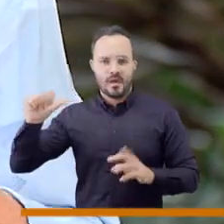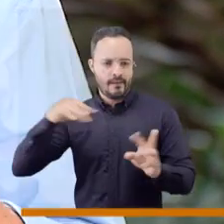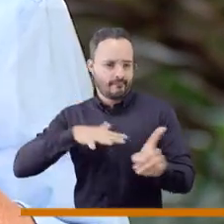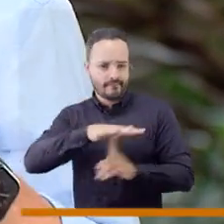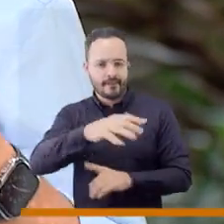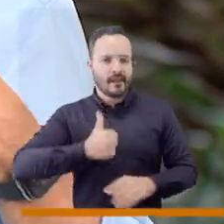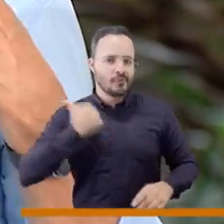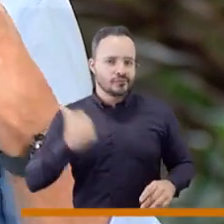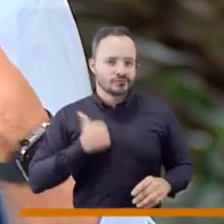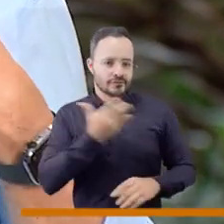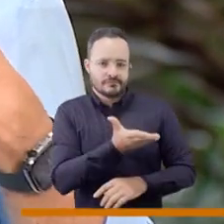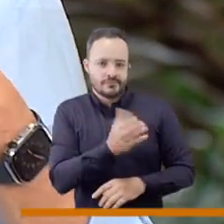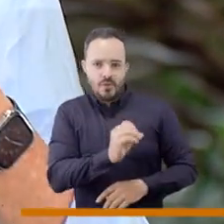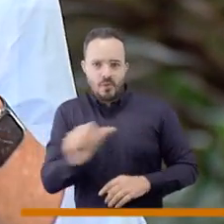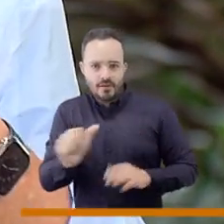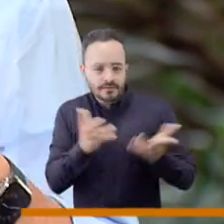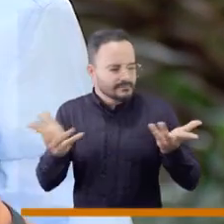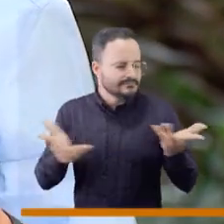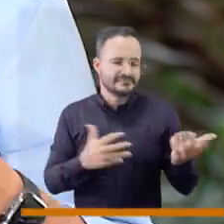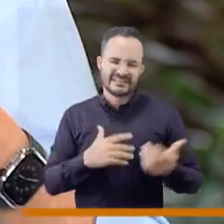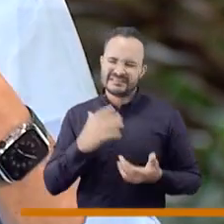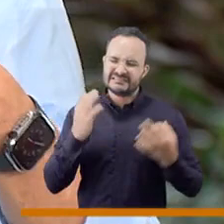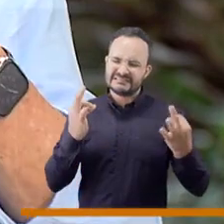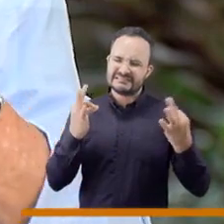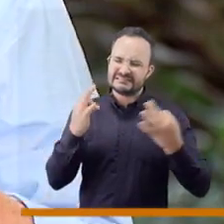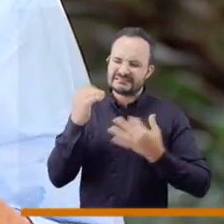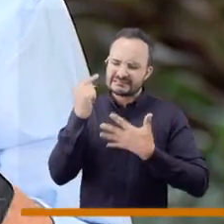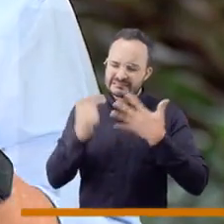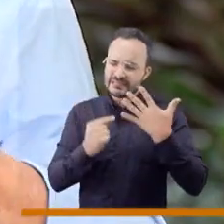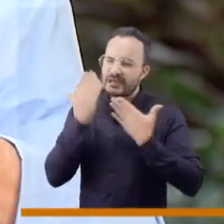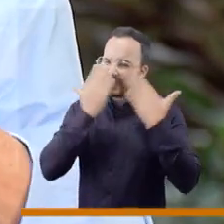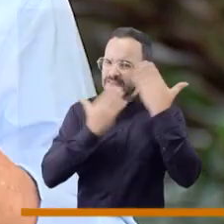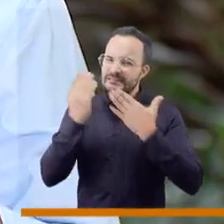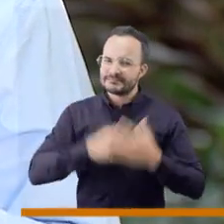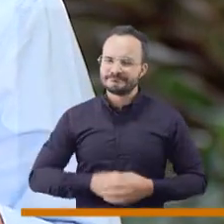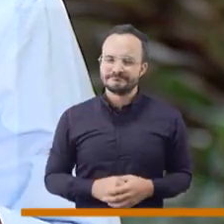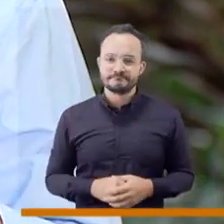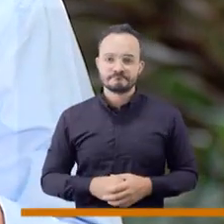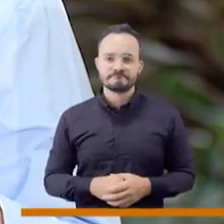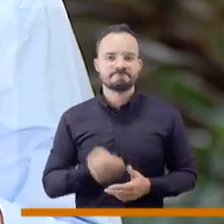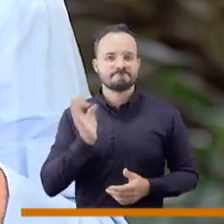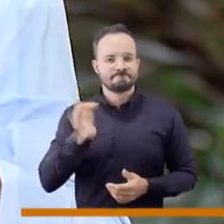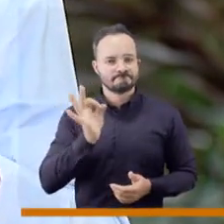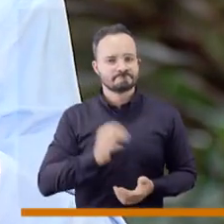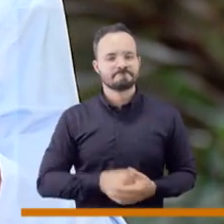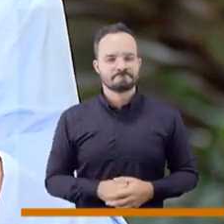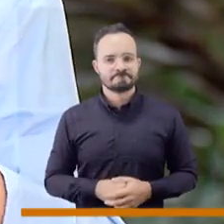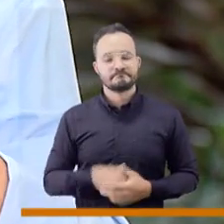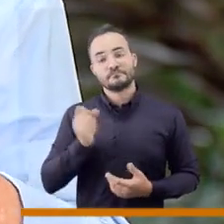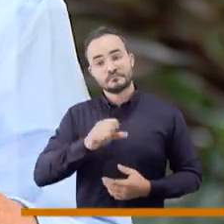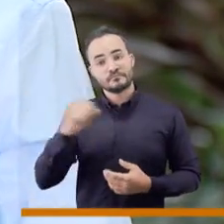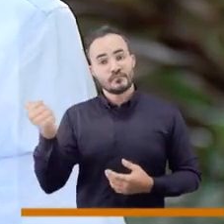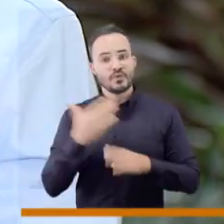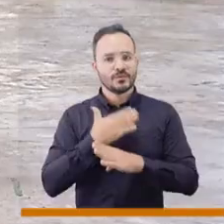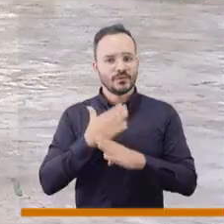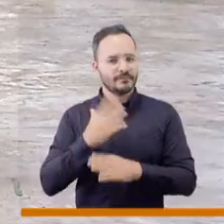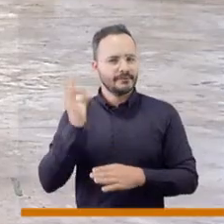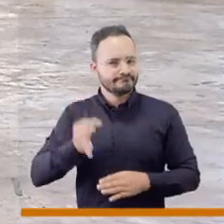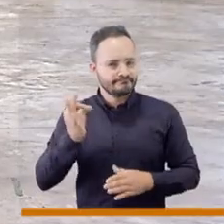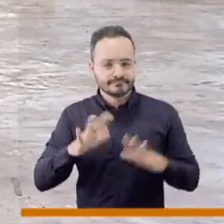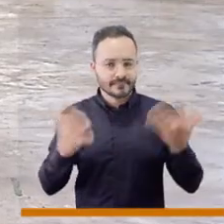mamá ausente, un tío que lo abusaba de ella o de él, es decir, un montón de cosas sociales que es donde tenemos que entrar a conocer.